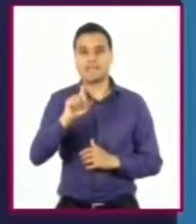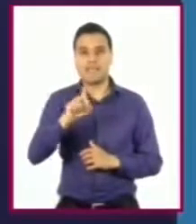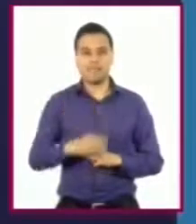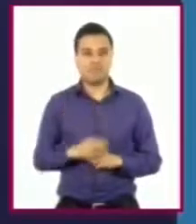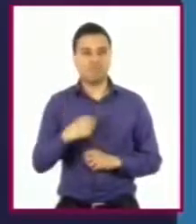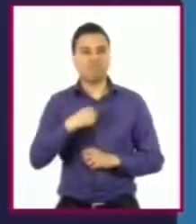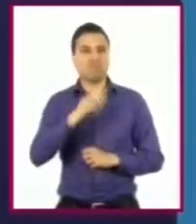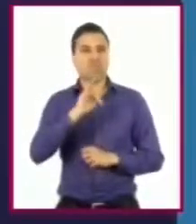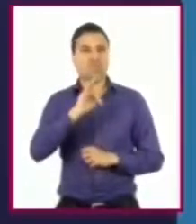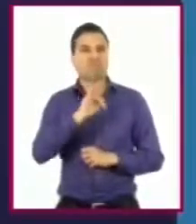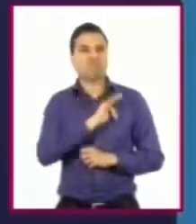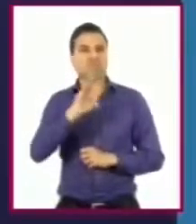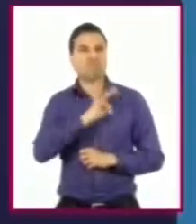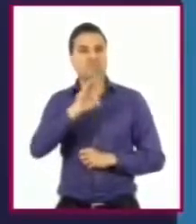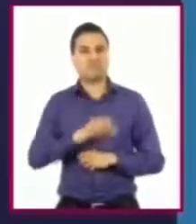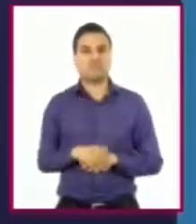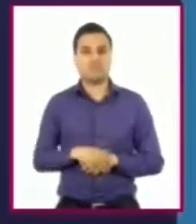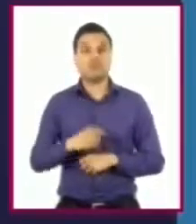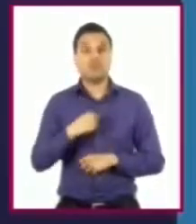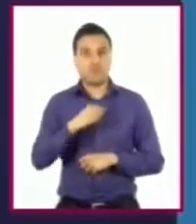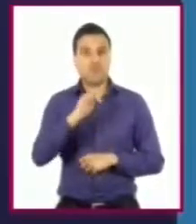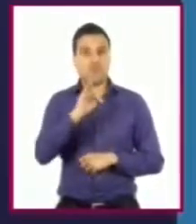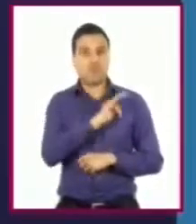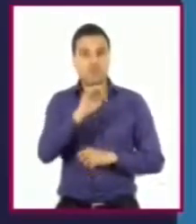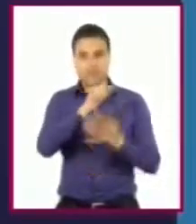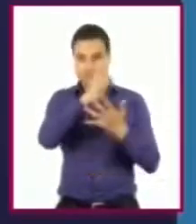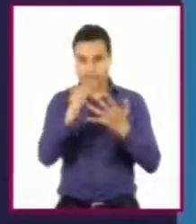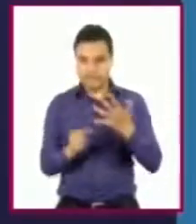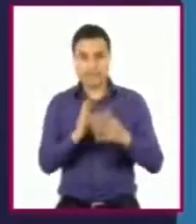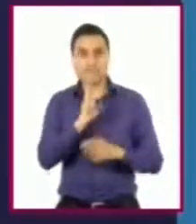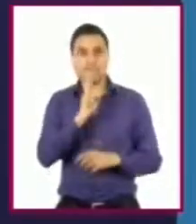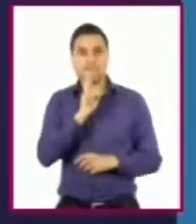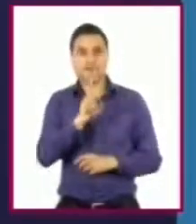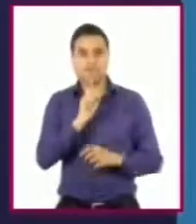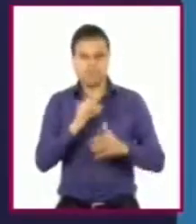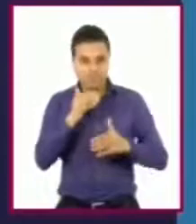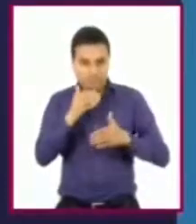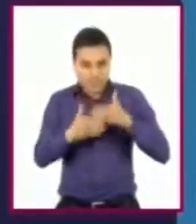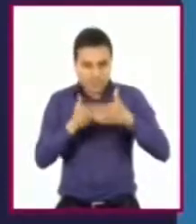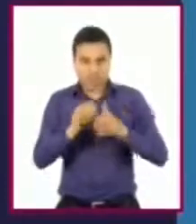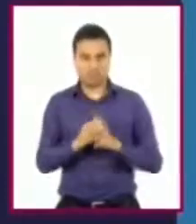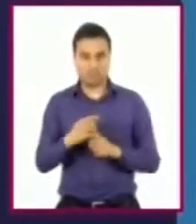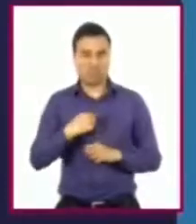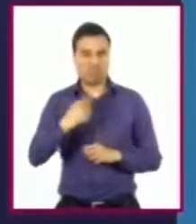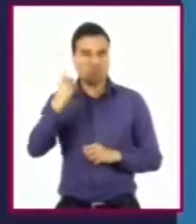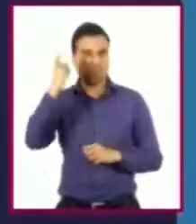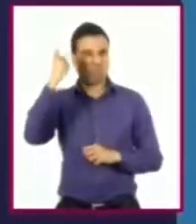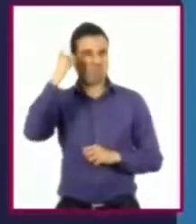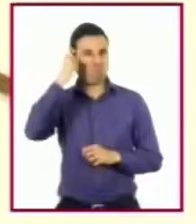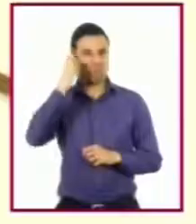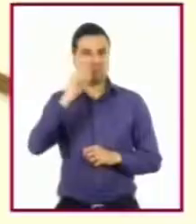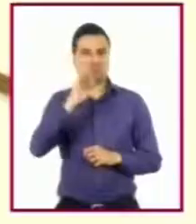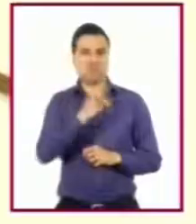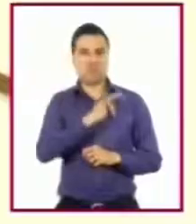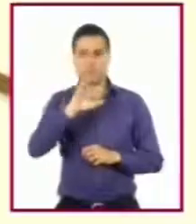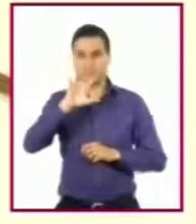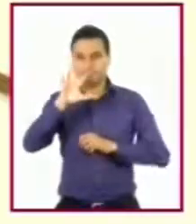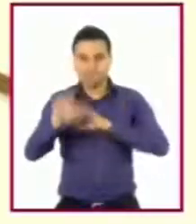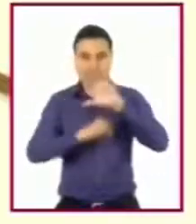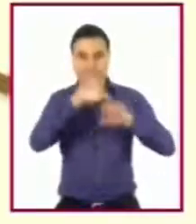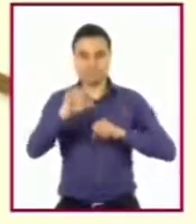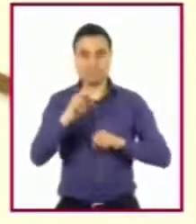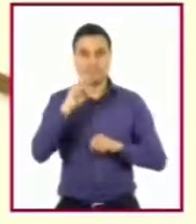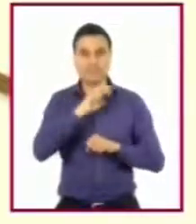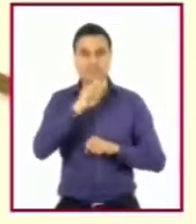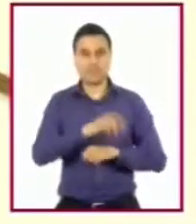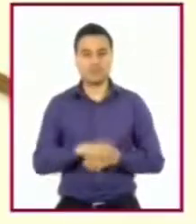desarrollarse porque están relacionadas con el intelecto y la capacidad de aprender. Por